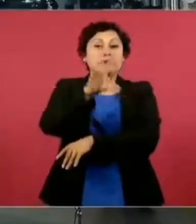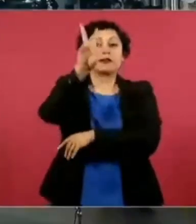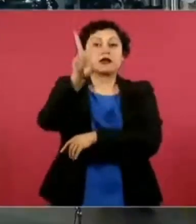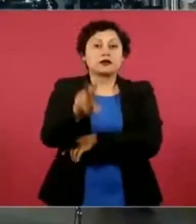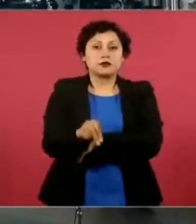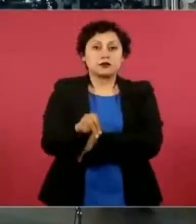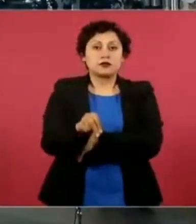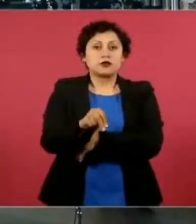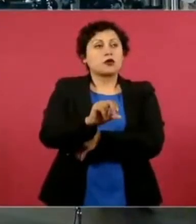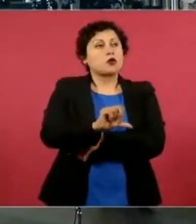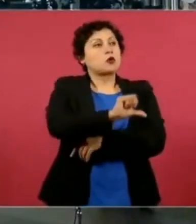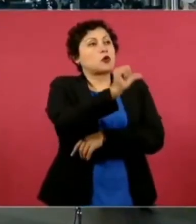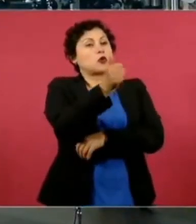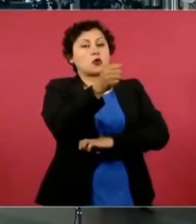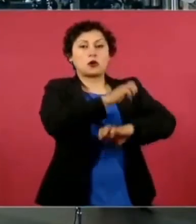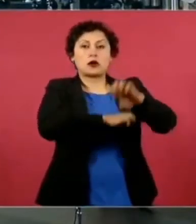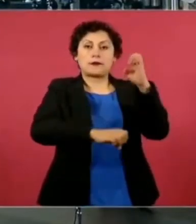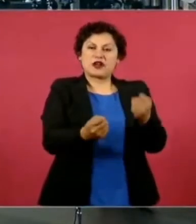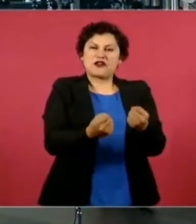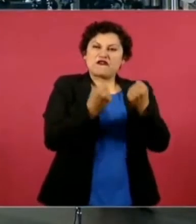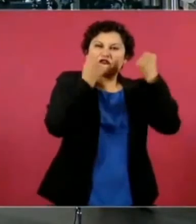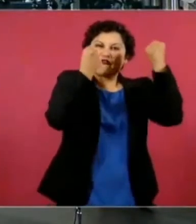los potentados.